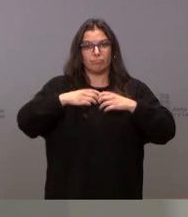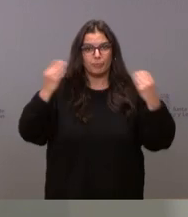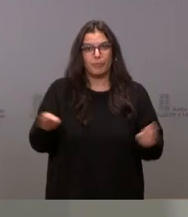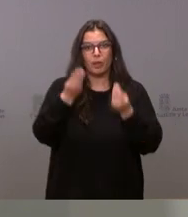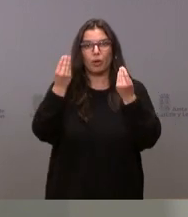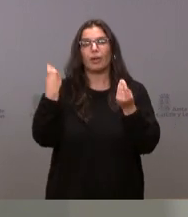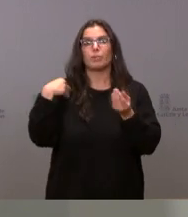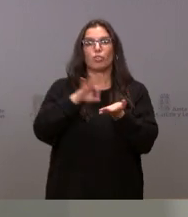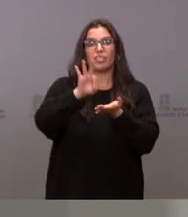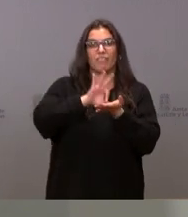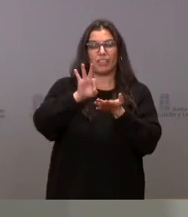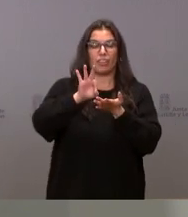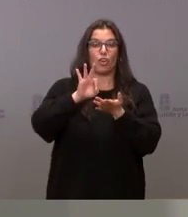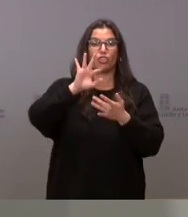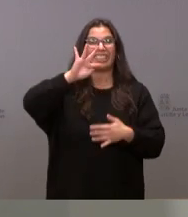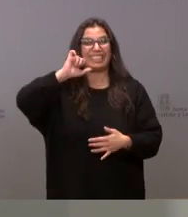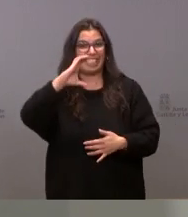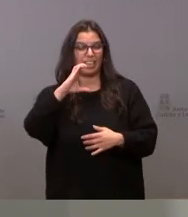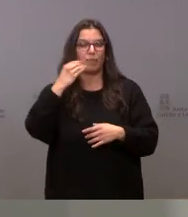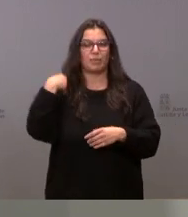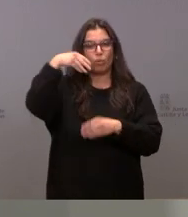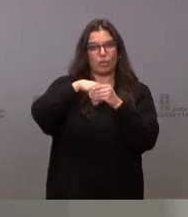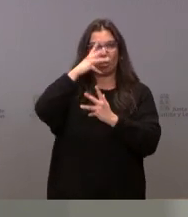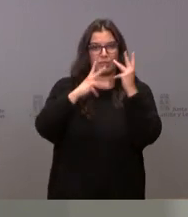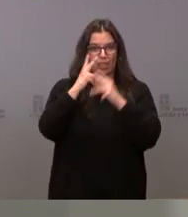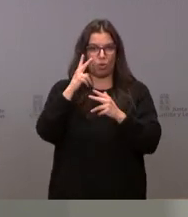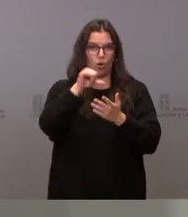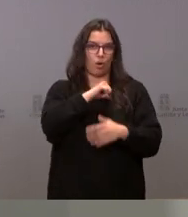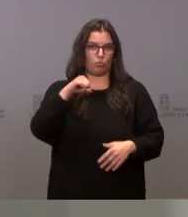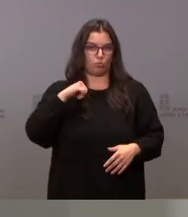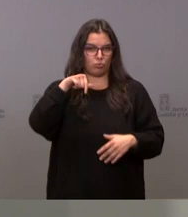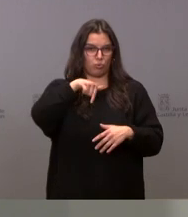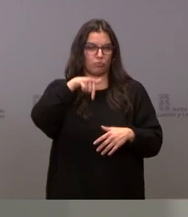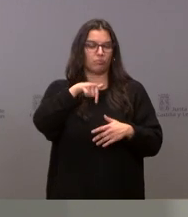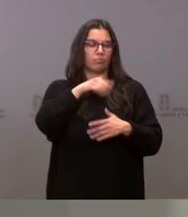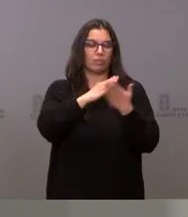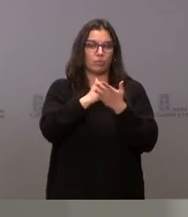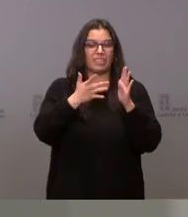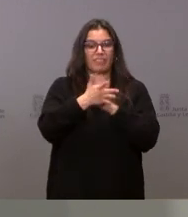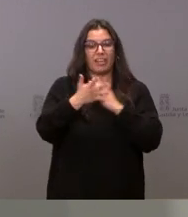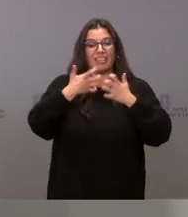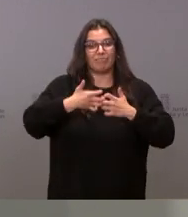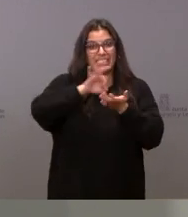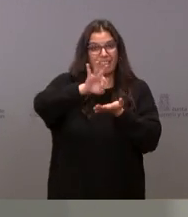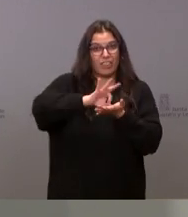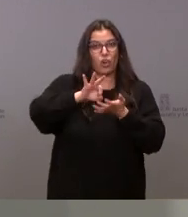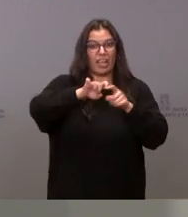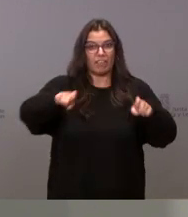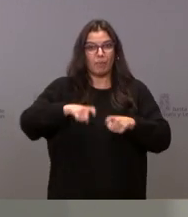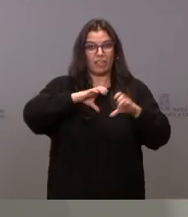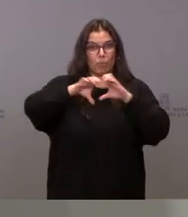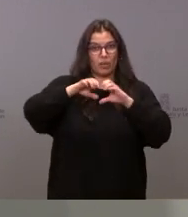TIC de la Administración Autonómica. Se pretende mejorar la robustez y el rendimiento de nuestros servicios de